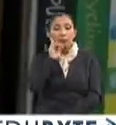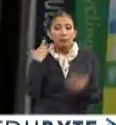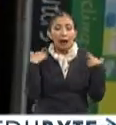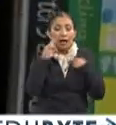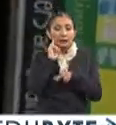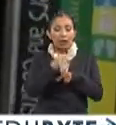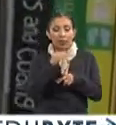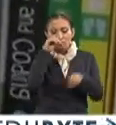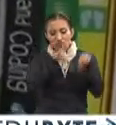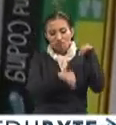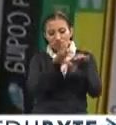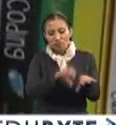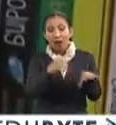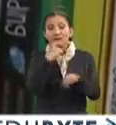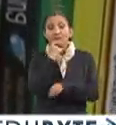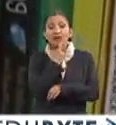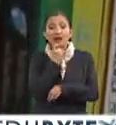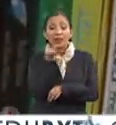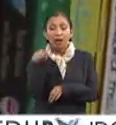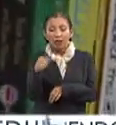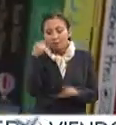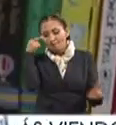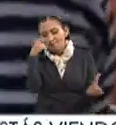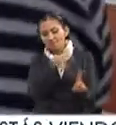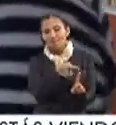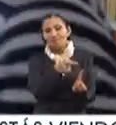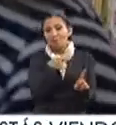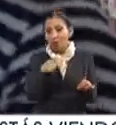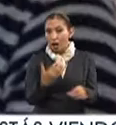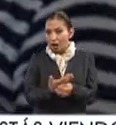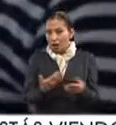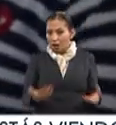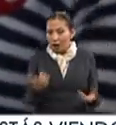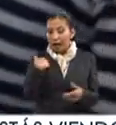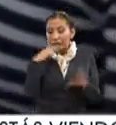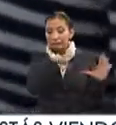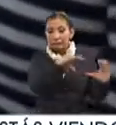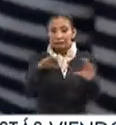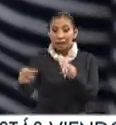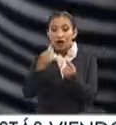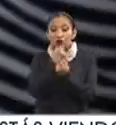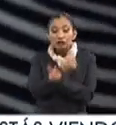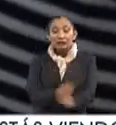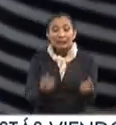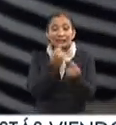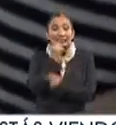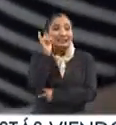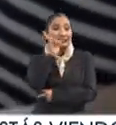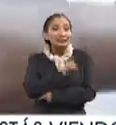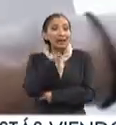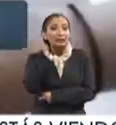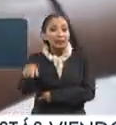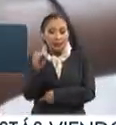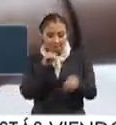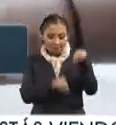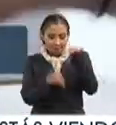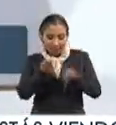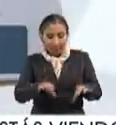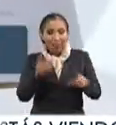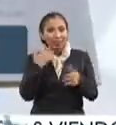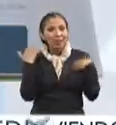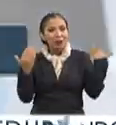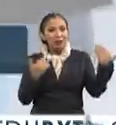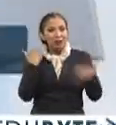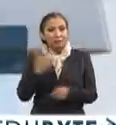profesora de programación en Finlandia que se ha propuesto un objetivo en la vida. Enseñar a los niños y las niñas que programar puede ser